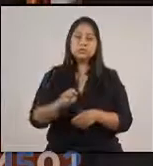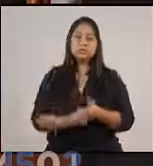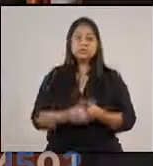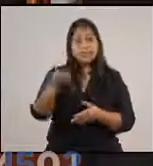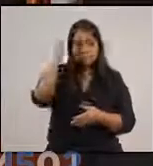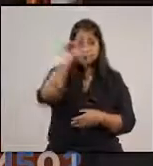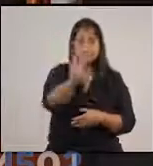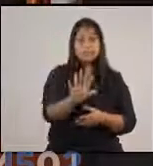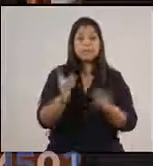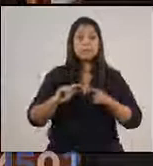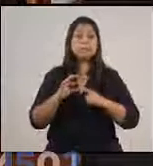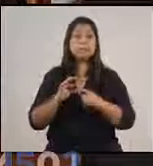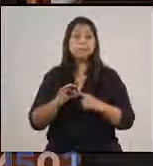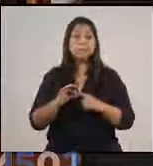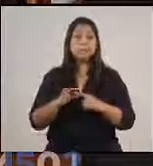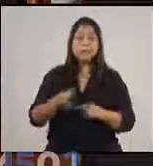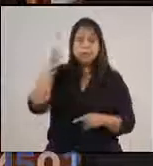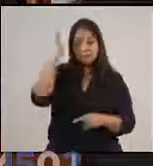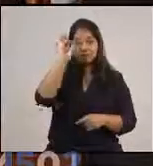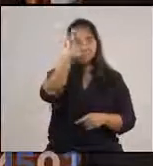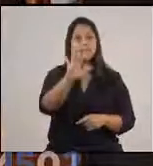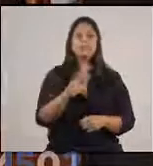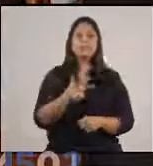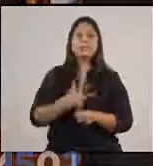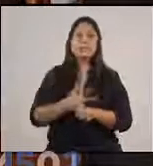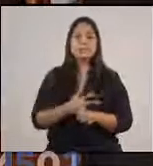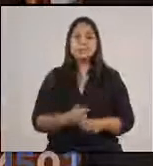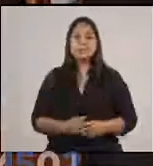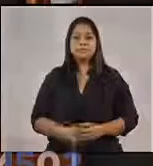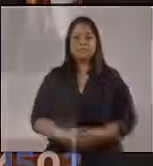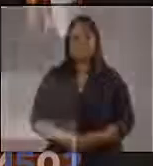Que Dios les bendiga. Pero especialmente, que Dios bendiga Guatemala. ¡Gracias! ¡Gameante!